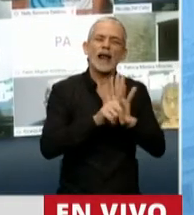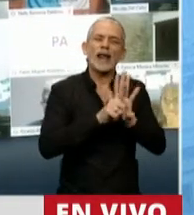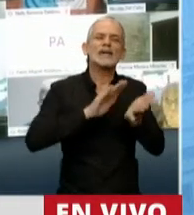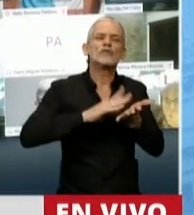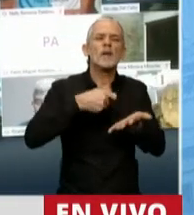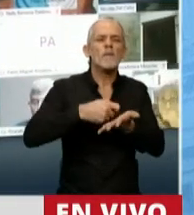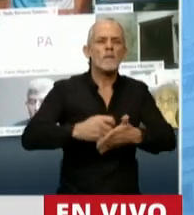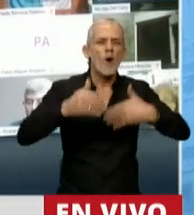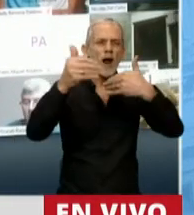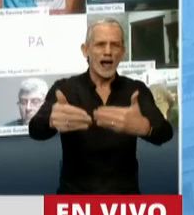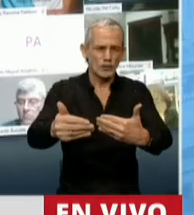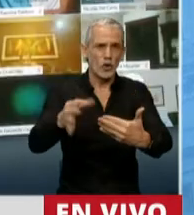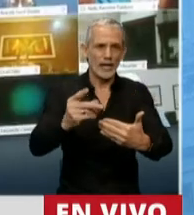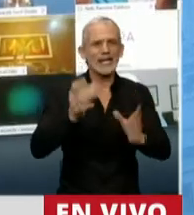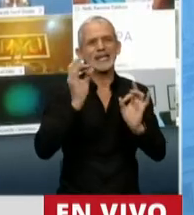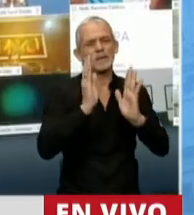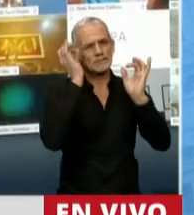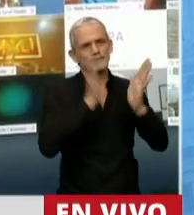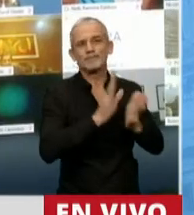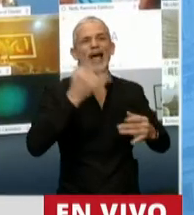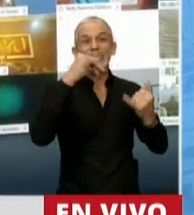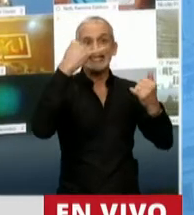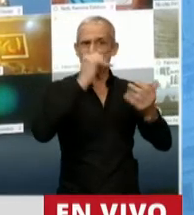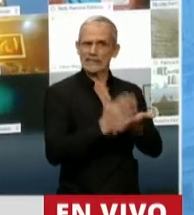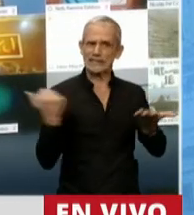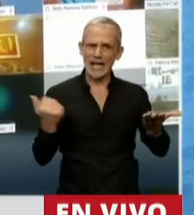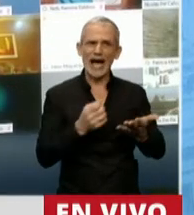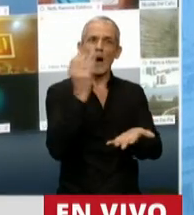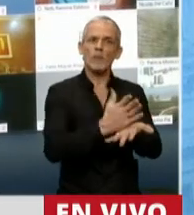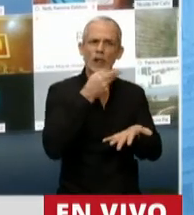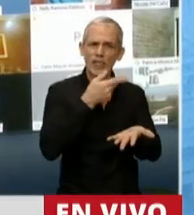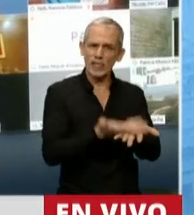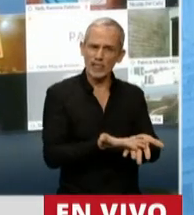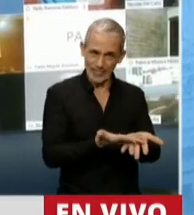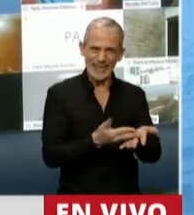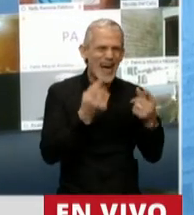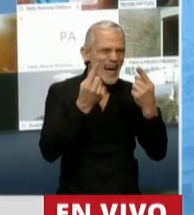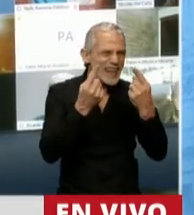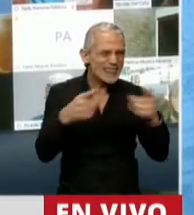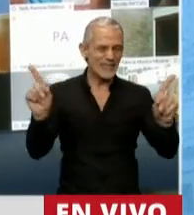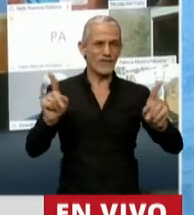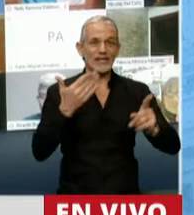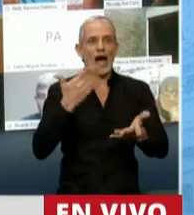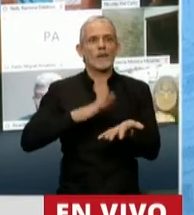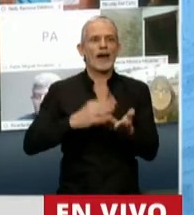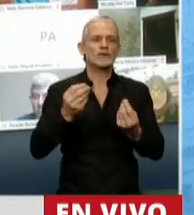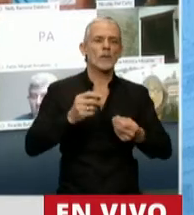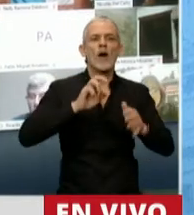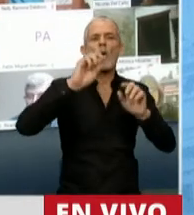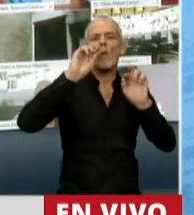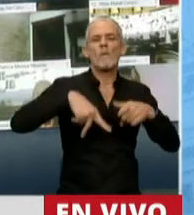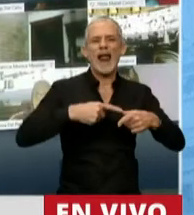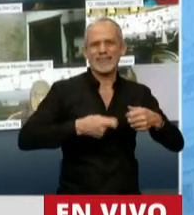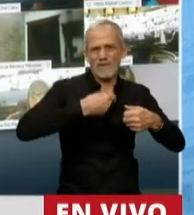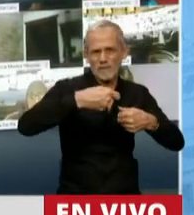de moratoria y de condamación de intereses y multas que es totalmente diferente a hablar de un plan de